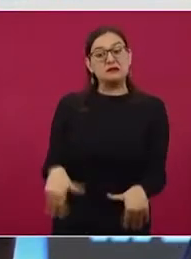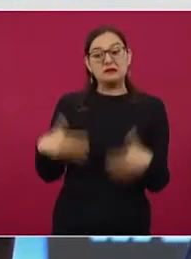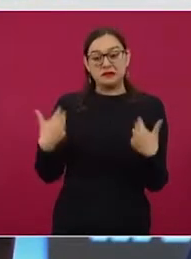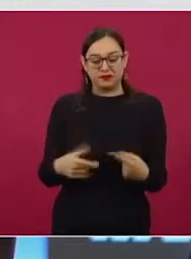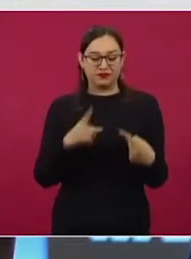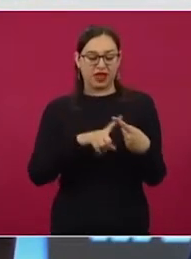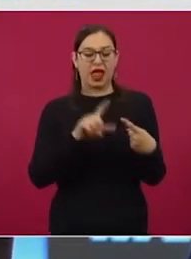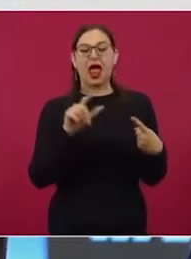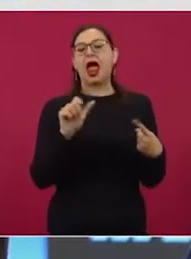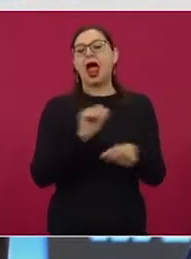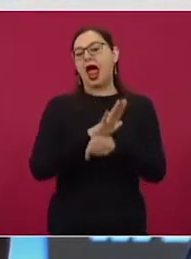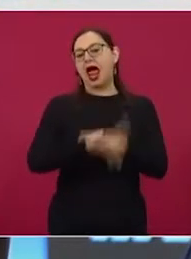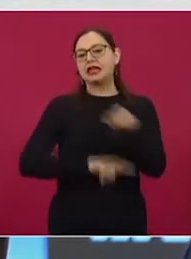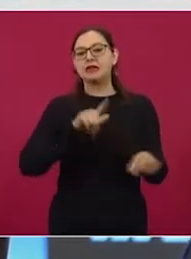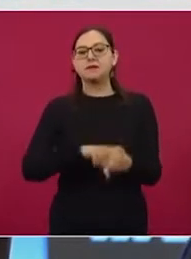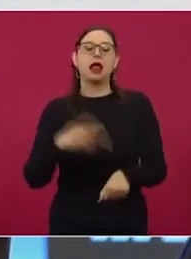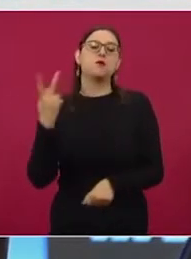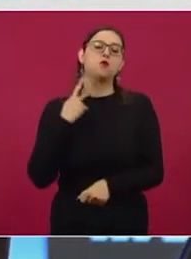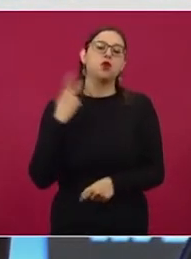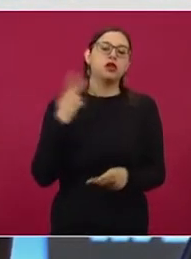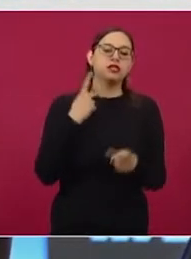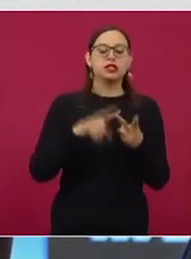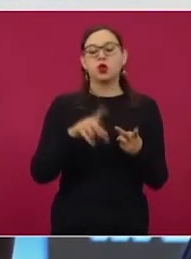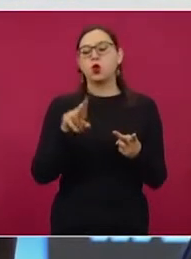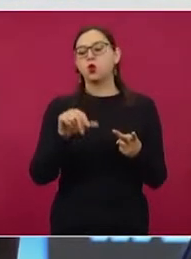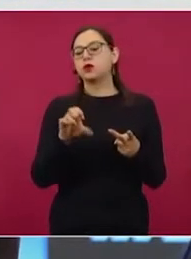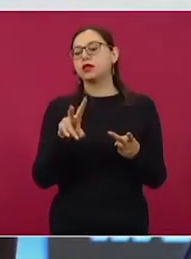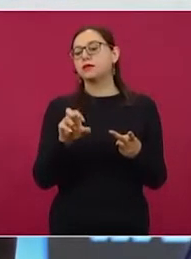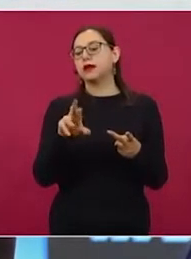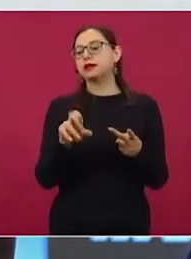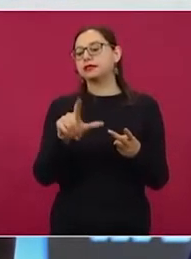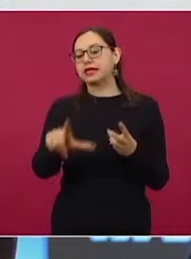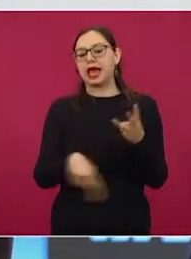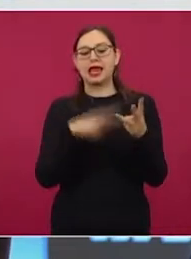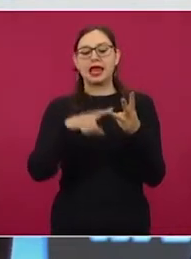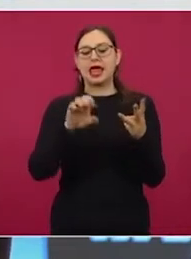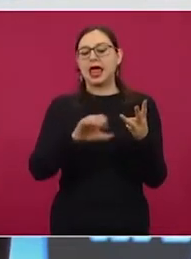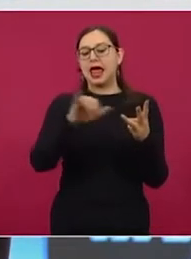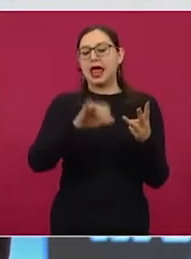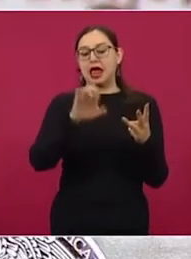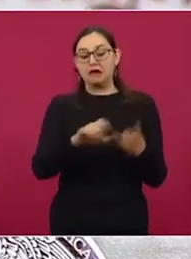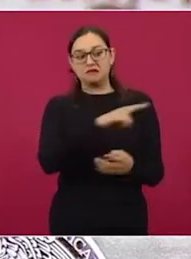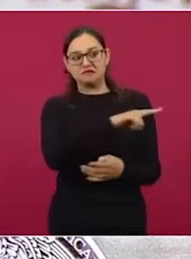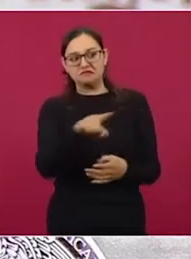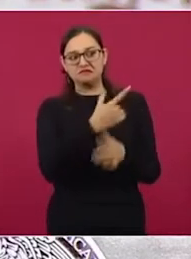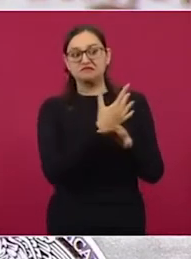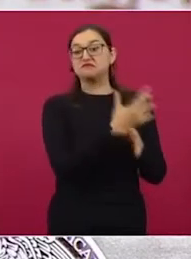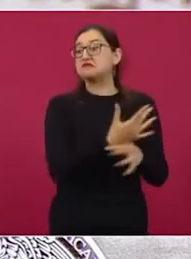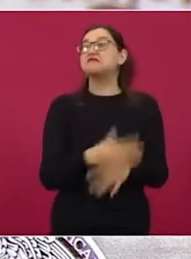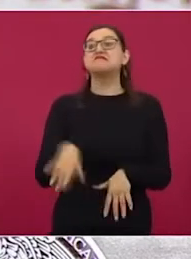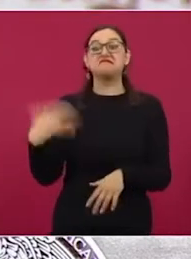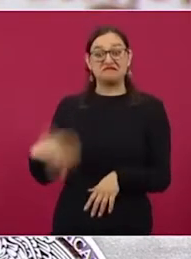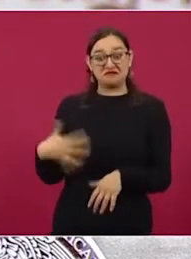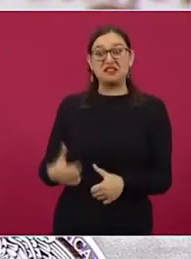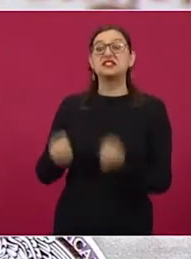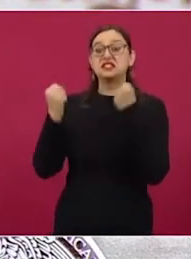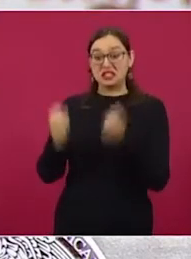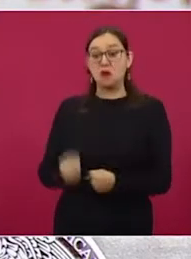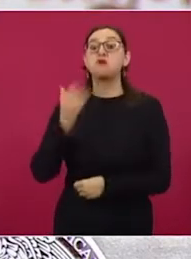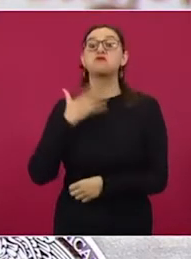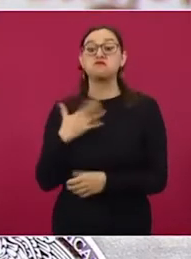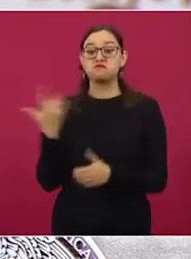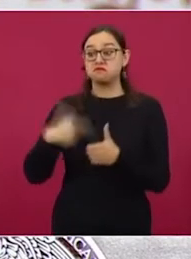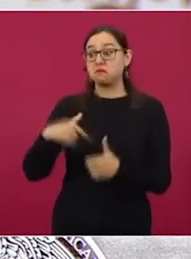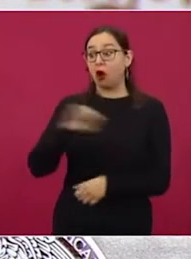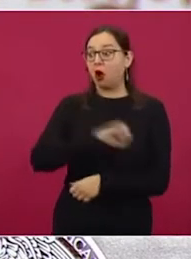Político, El Universal y Eje Central, aseguraron que habría gasolinazo y hasta se lanzaron a recomendar